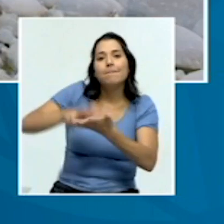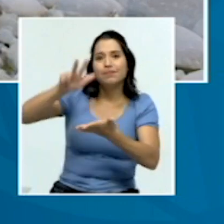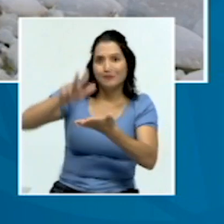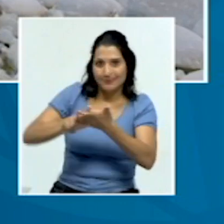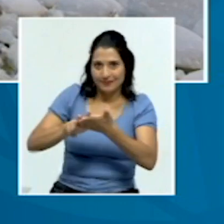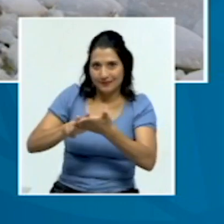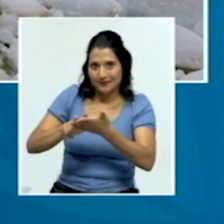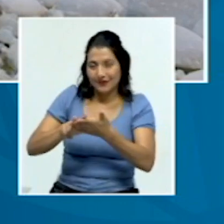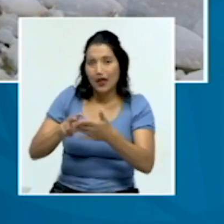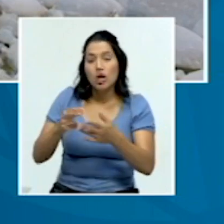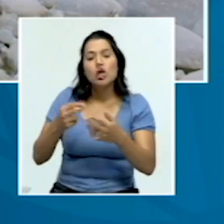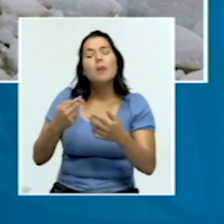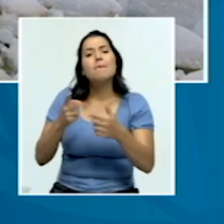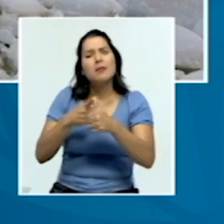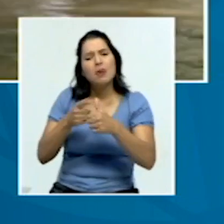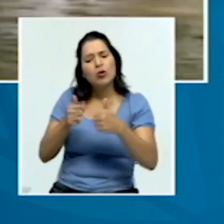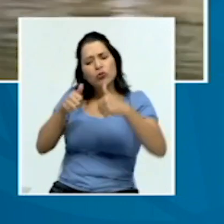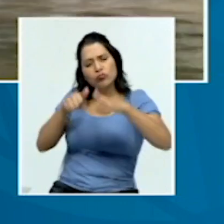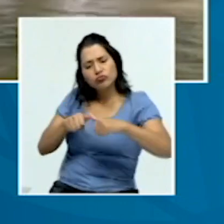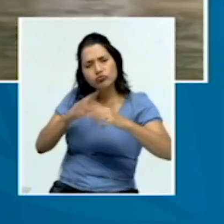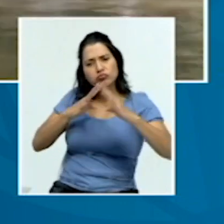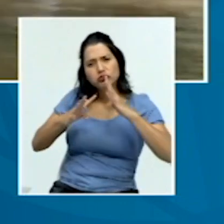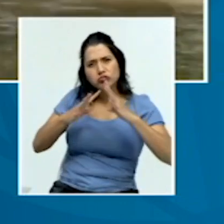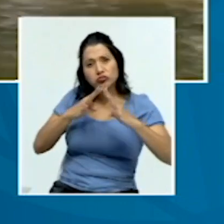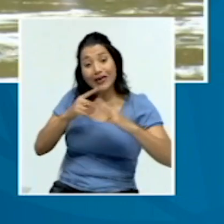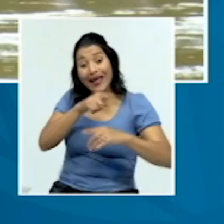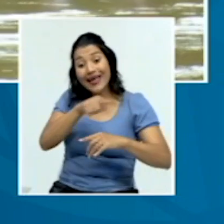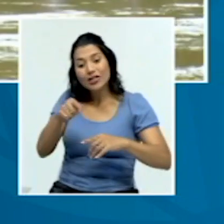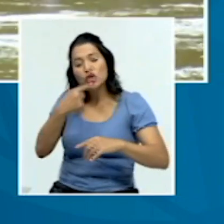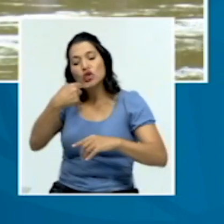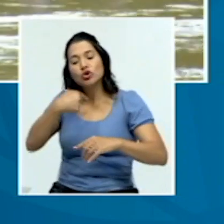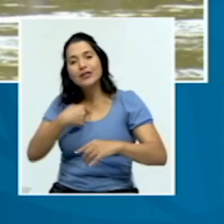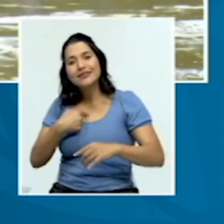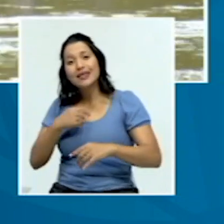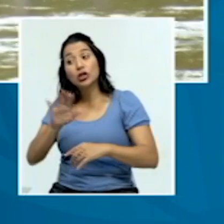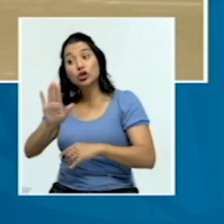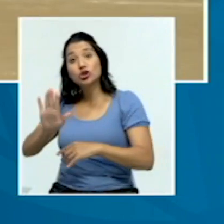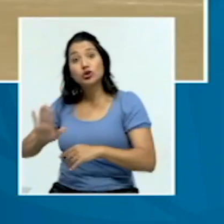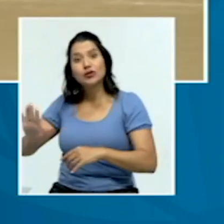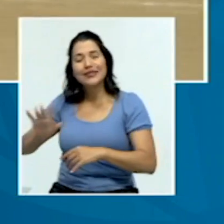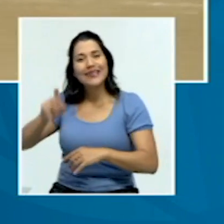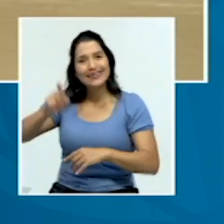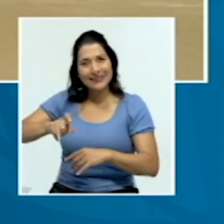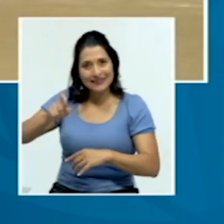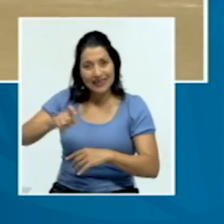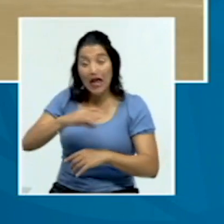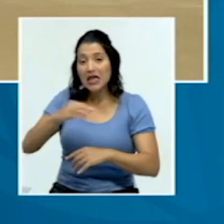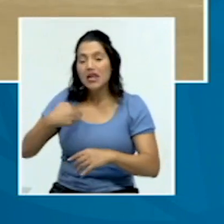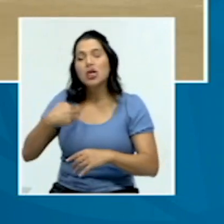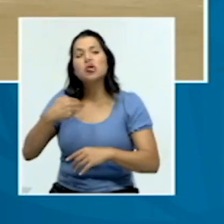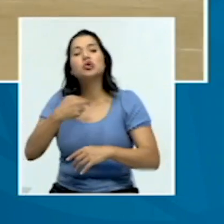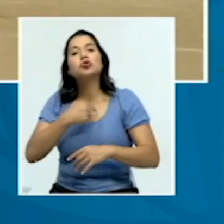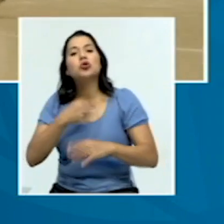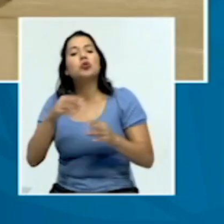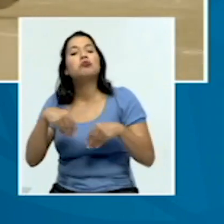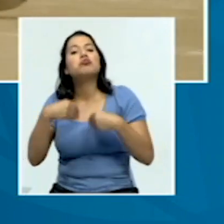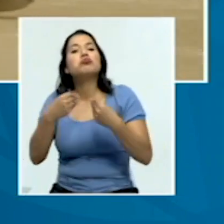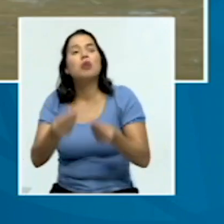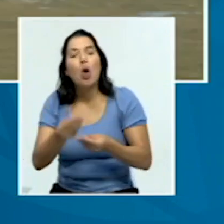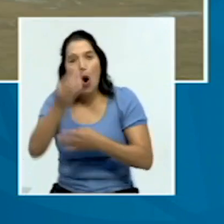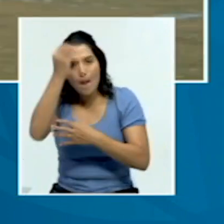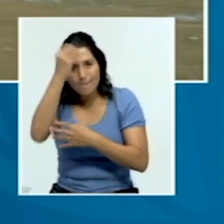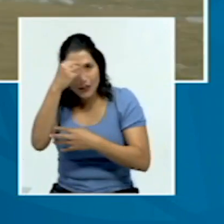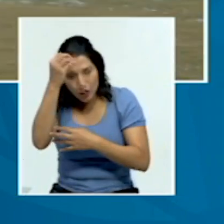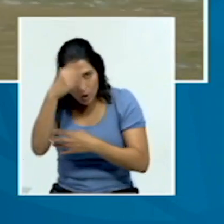donde nos indican cuáles son las necesidades que existen dentro de la comunidad y nosotros damos cierta retroalimentación. Ellos